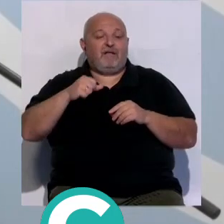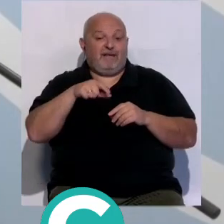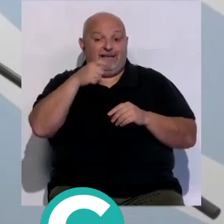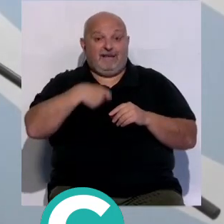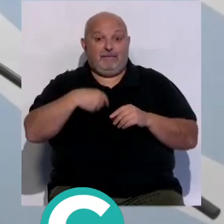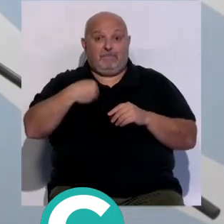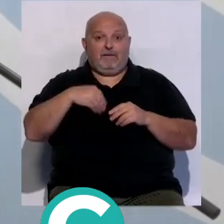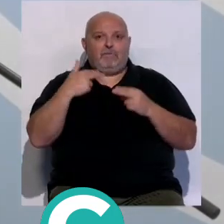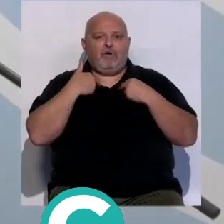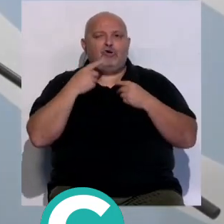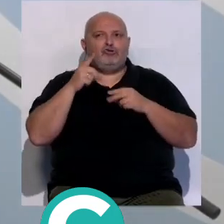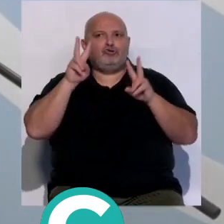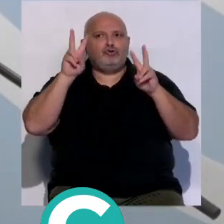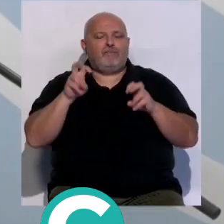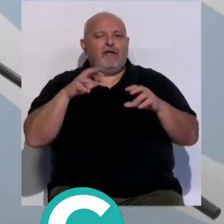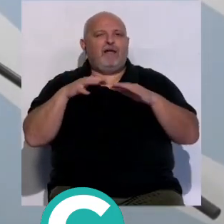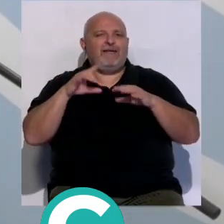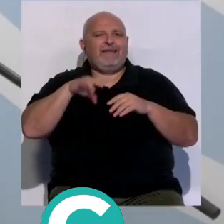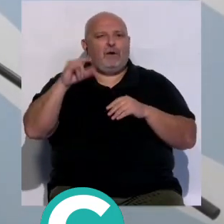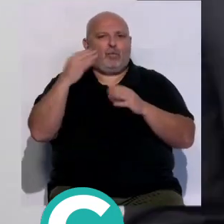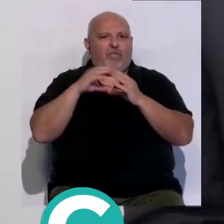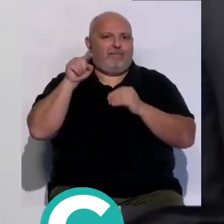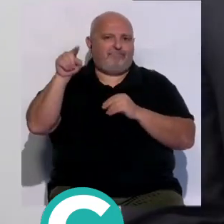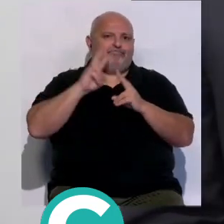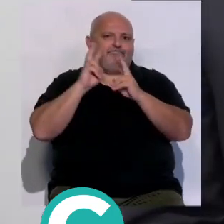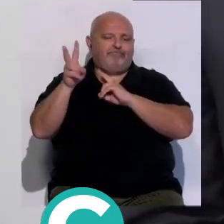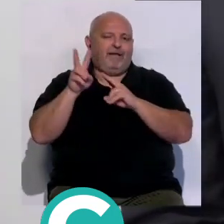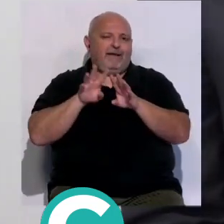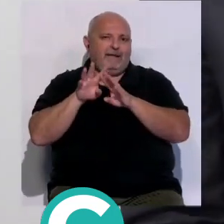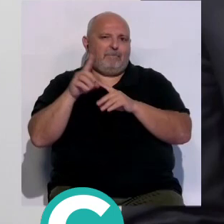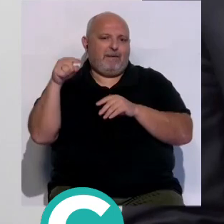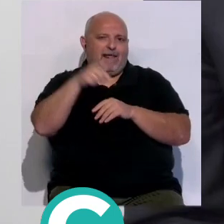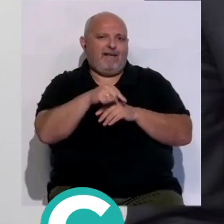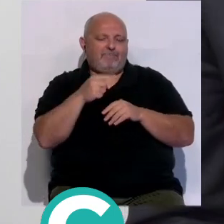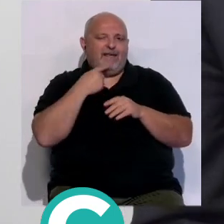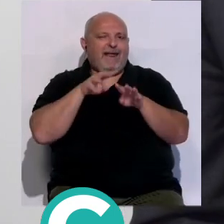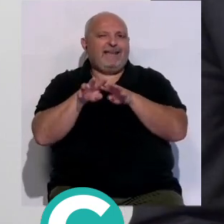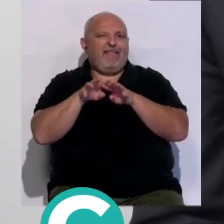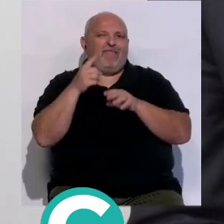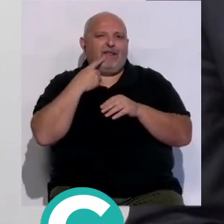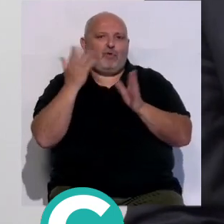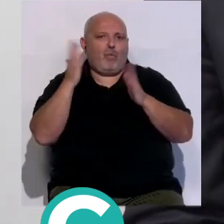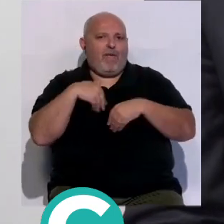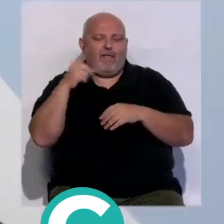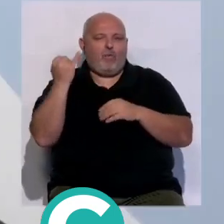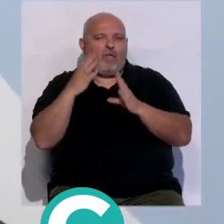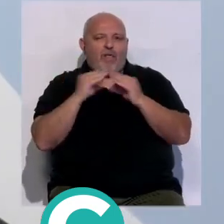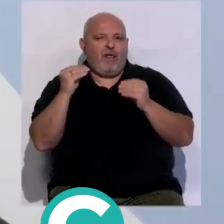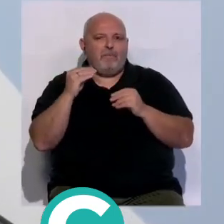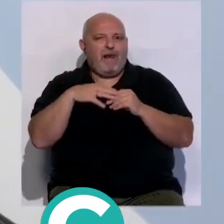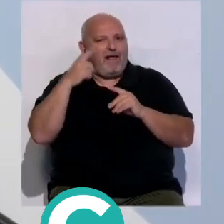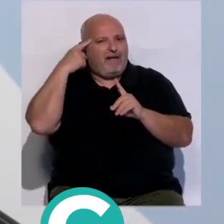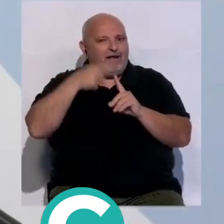Carlos Ruiz Boix sobre las actuaciones de la Junta de Andalucía para los gaditanos ha criticado la falta de impulso del Ejecutivo